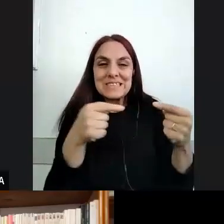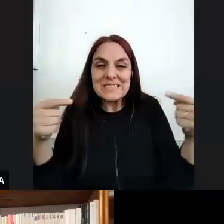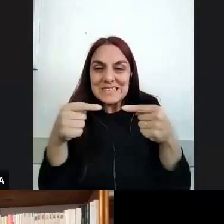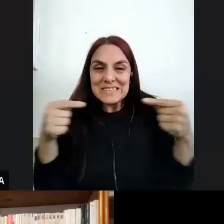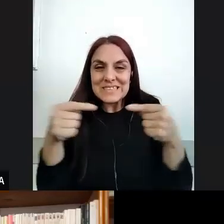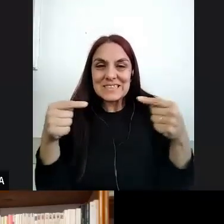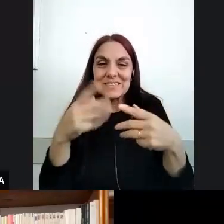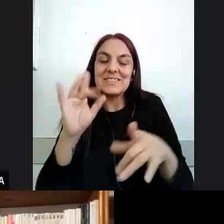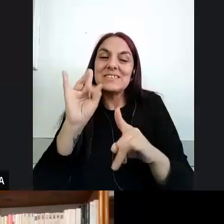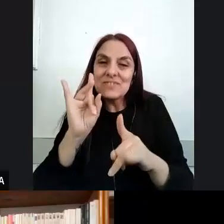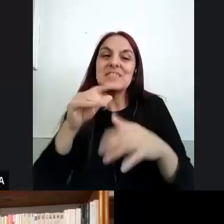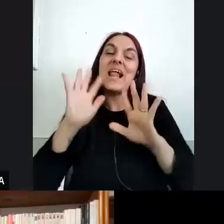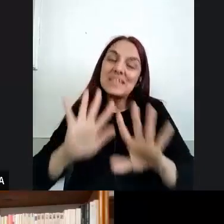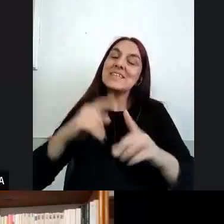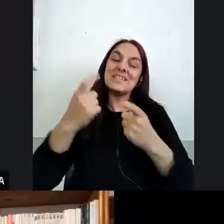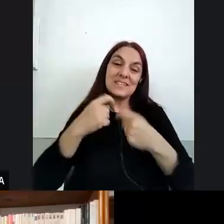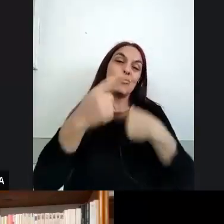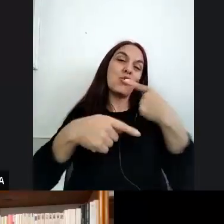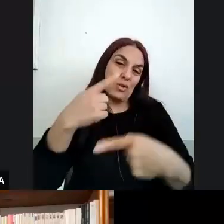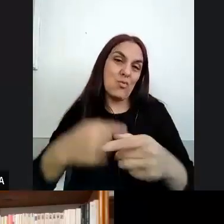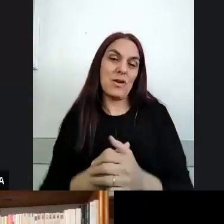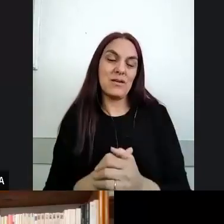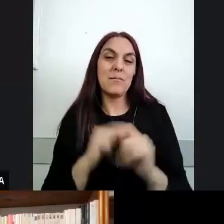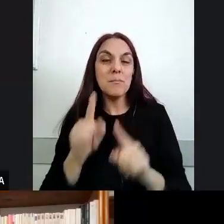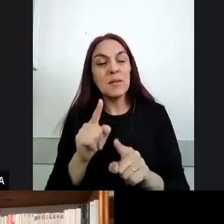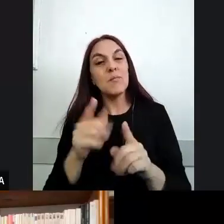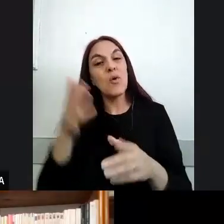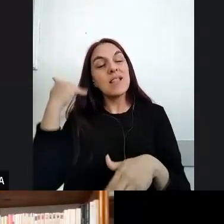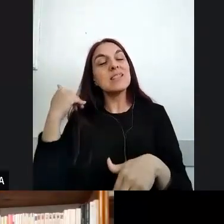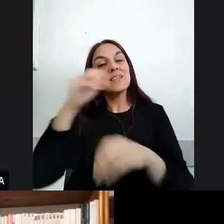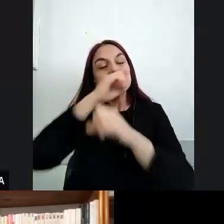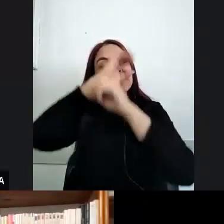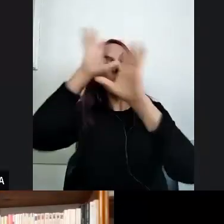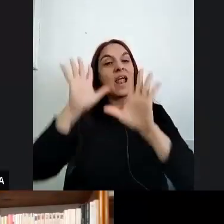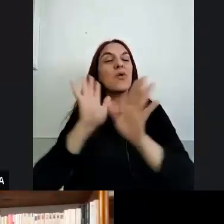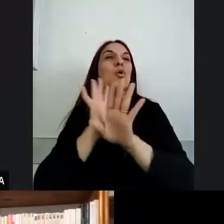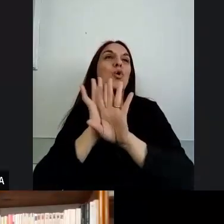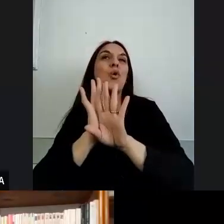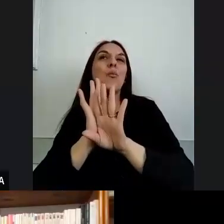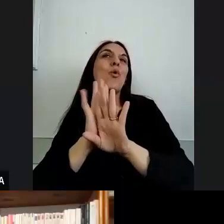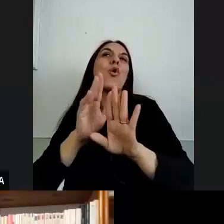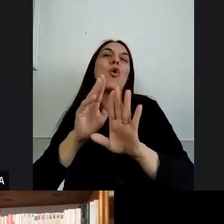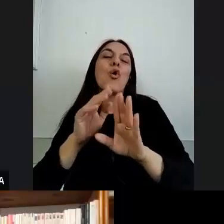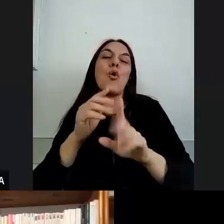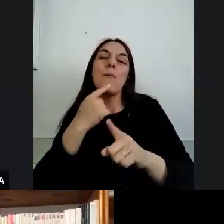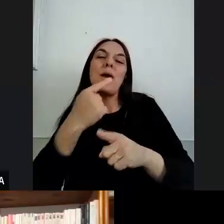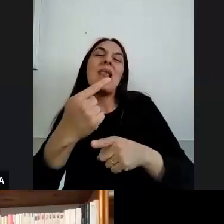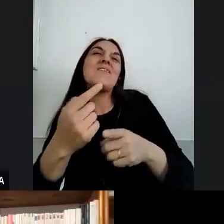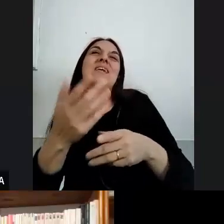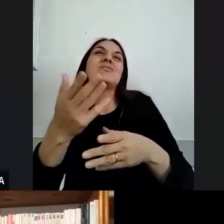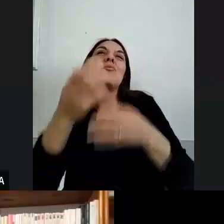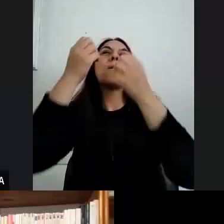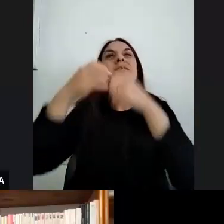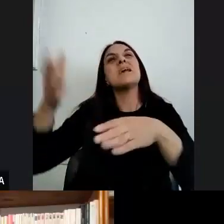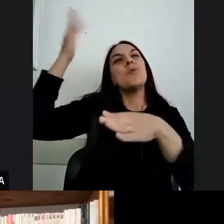aquello que claramente digamos es un planteo de principios de base de concepción ¿no? de lo